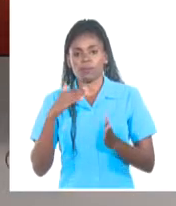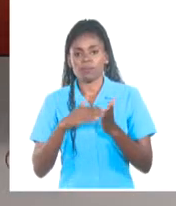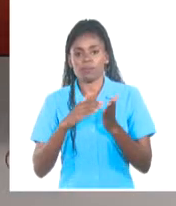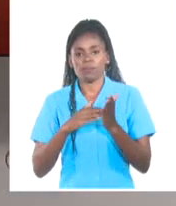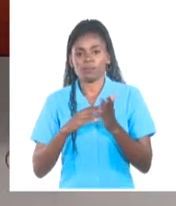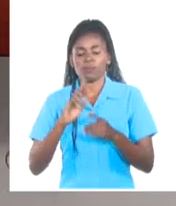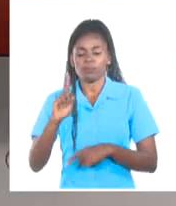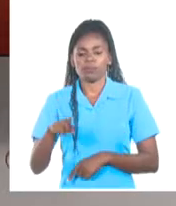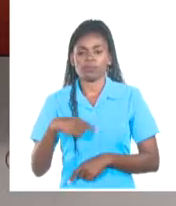tardes y un excelente fin.